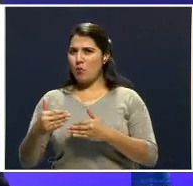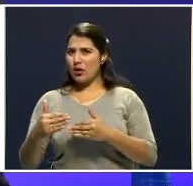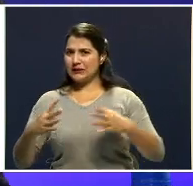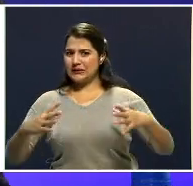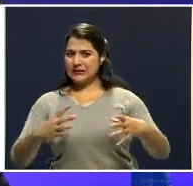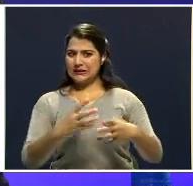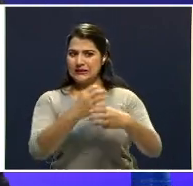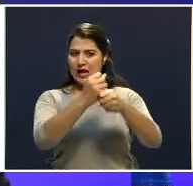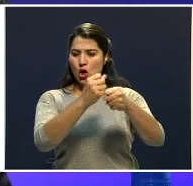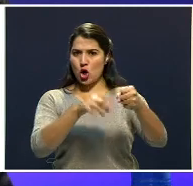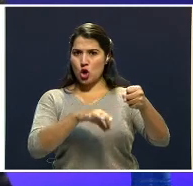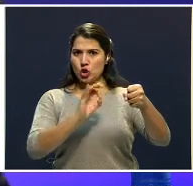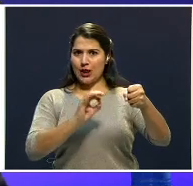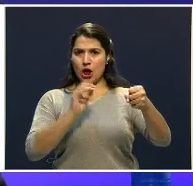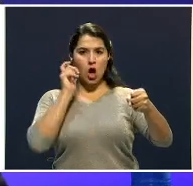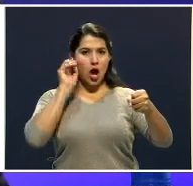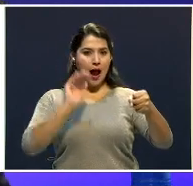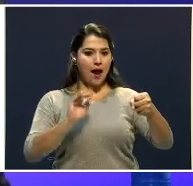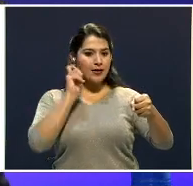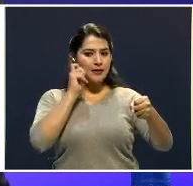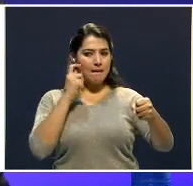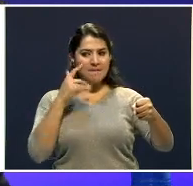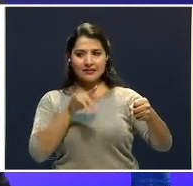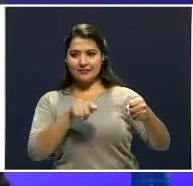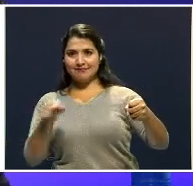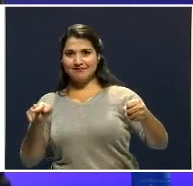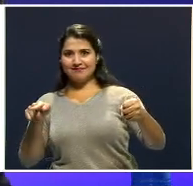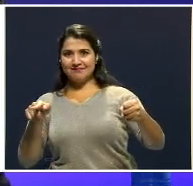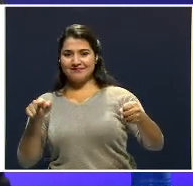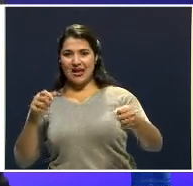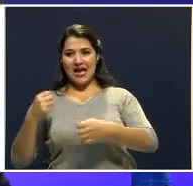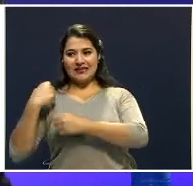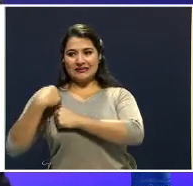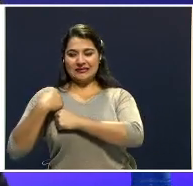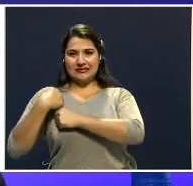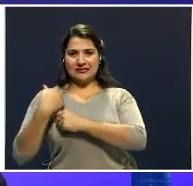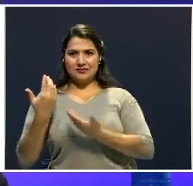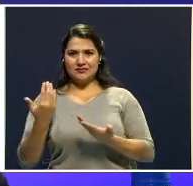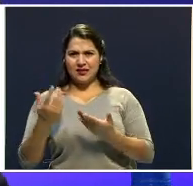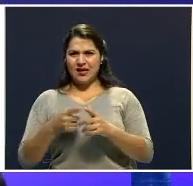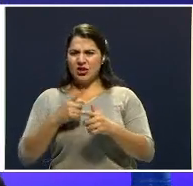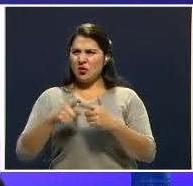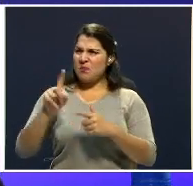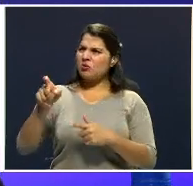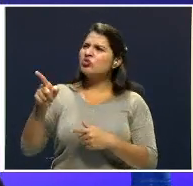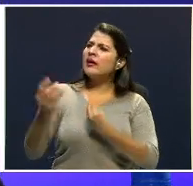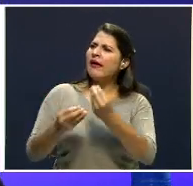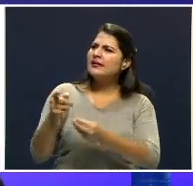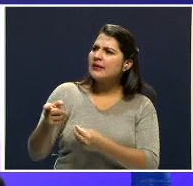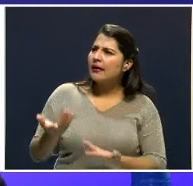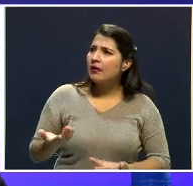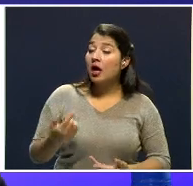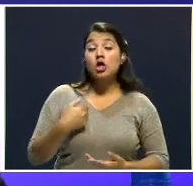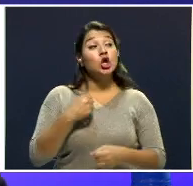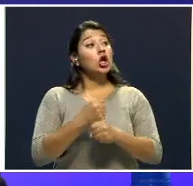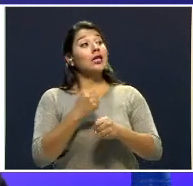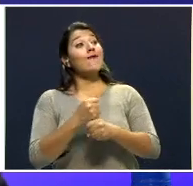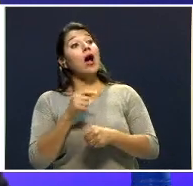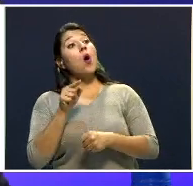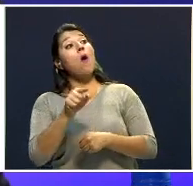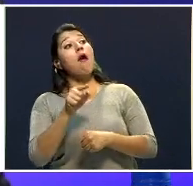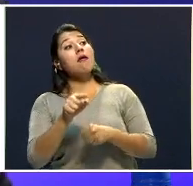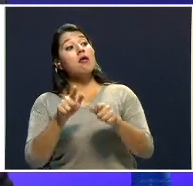él no era dueño de ese terreno ni le estaba haciendo ningún trabajo al dueño del terreno. Y este